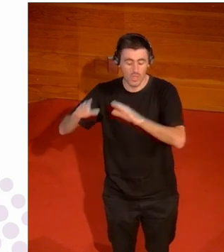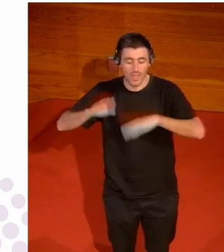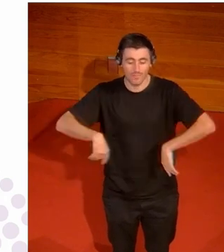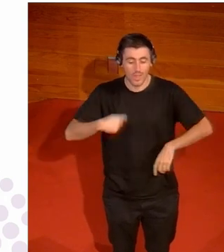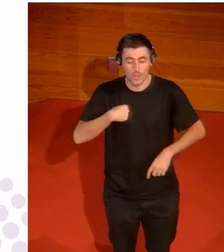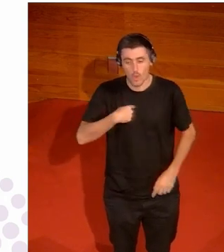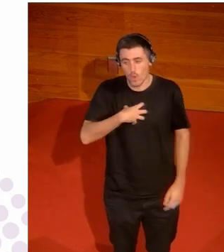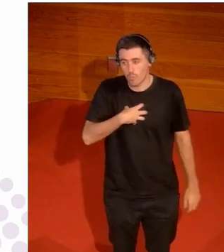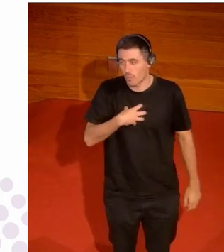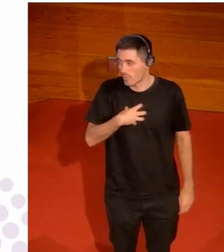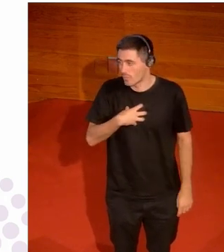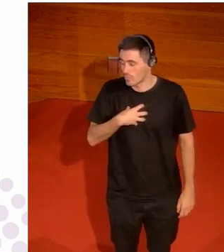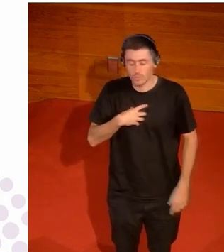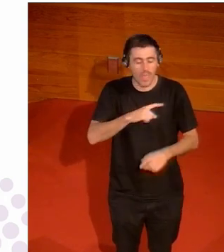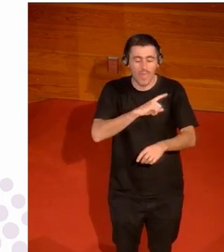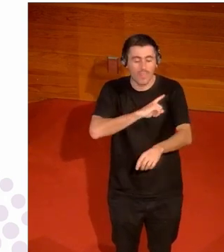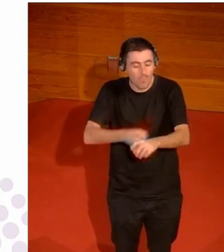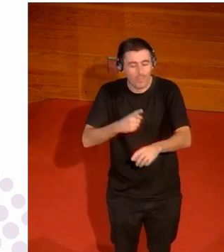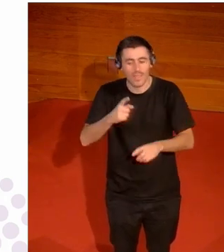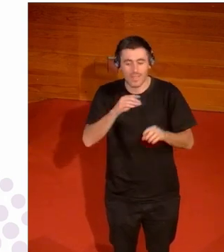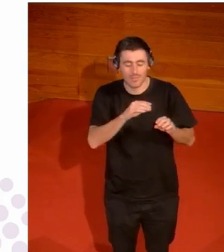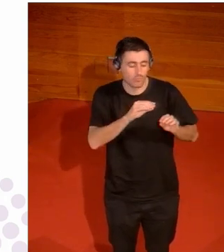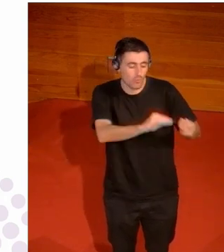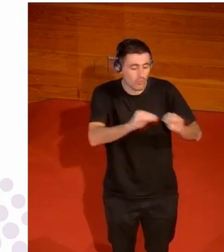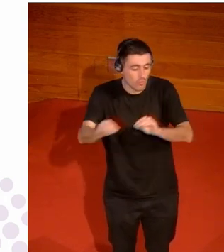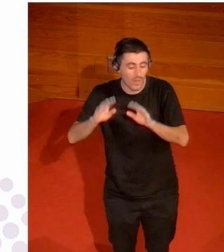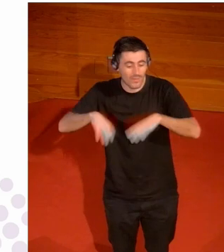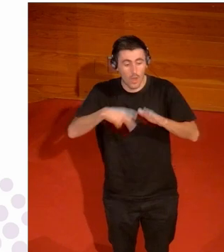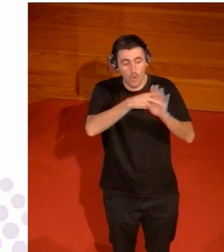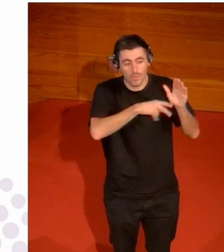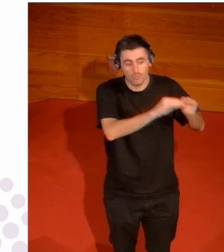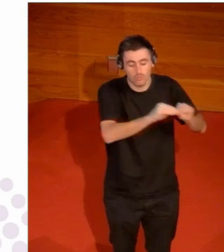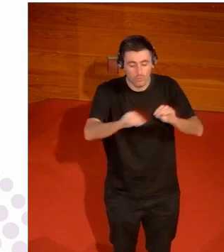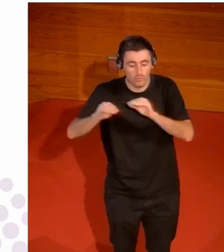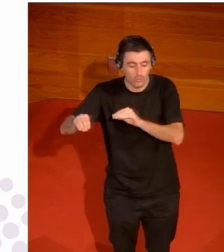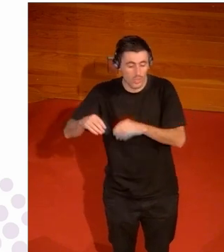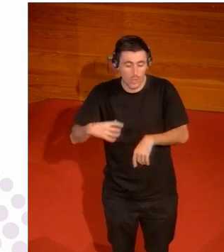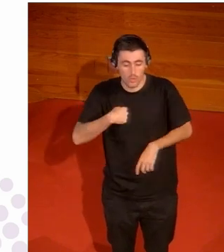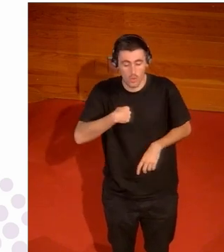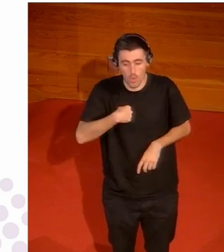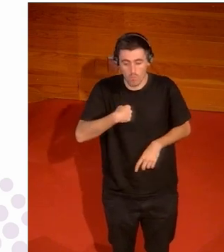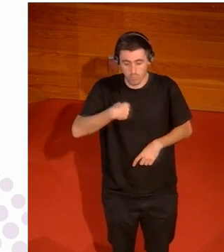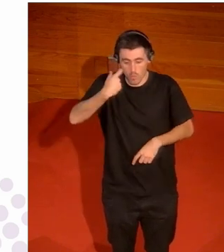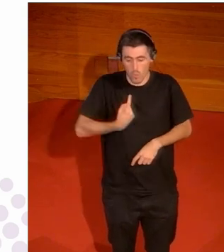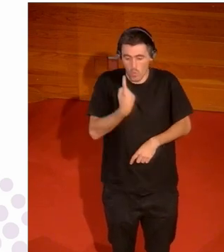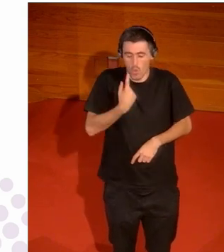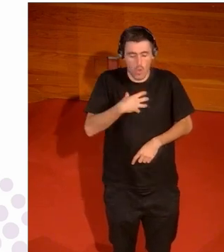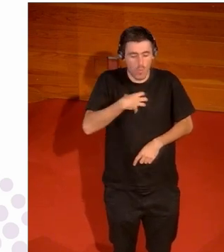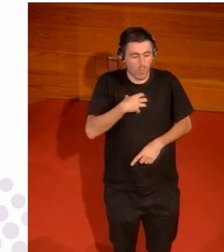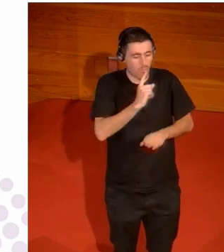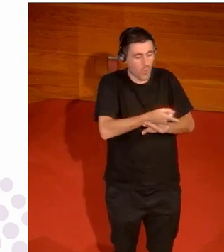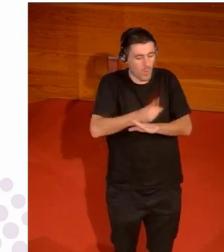baloncesto con los de atletismo cada uno cada deporte tiene su idiosincrasa sus nombres y sus reglamentos y dice coger el balón